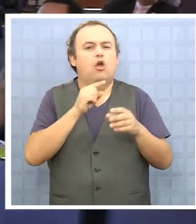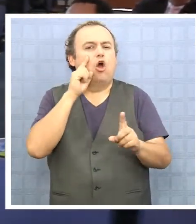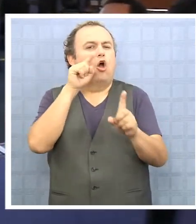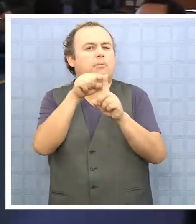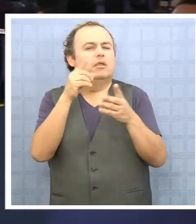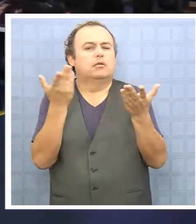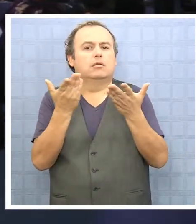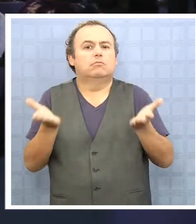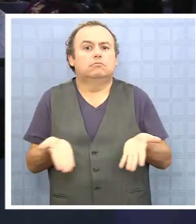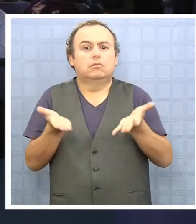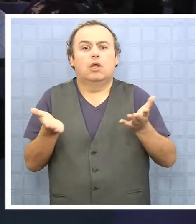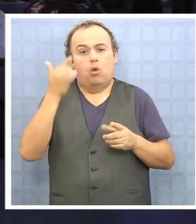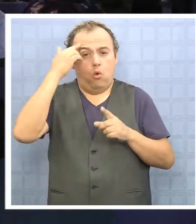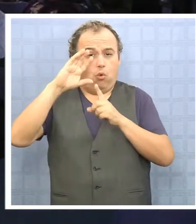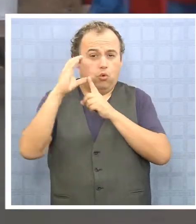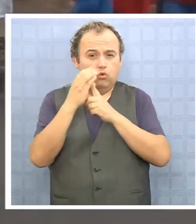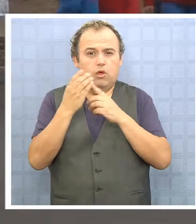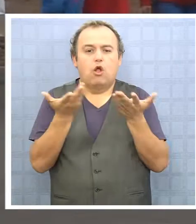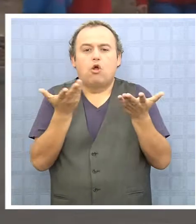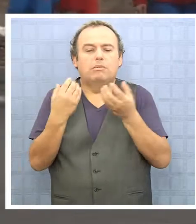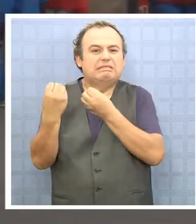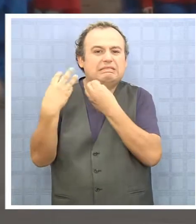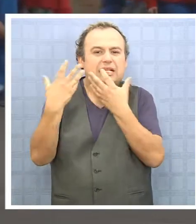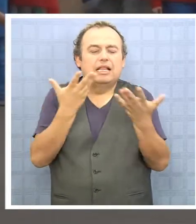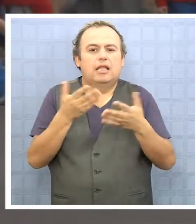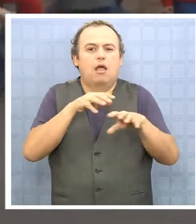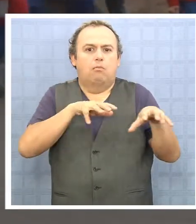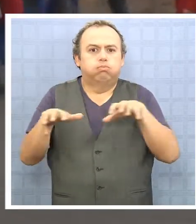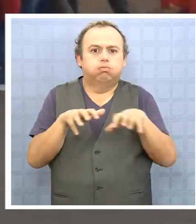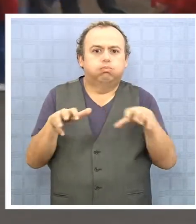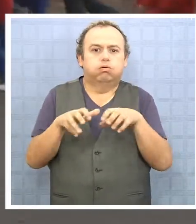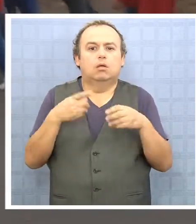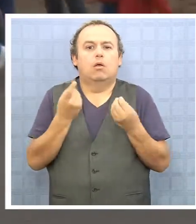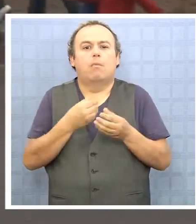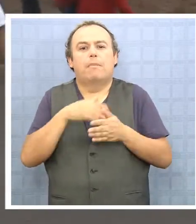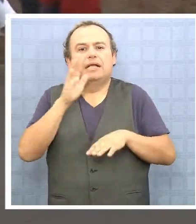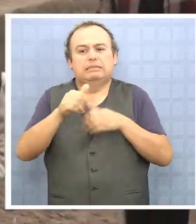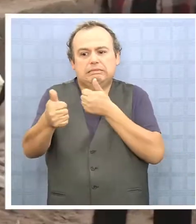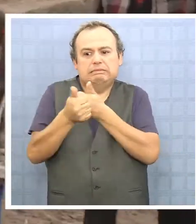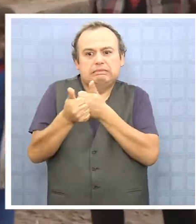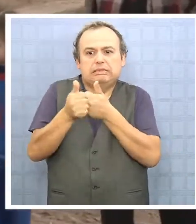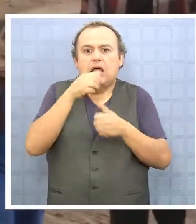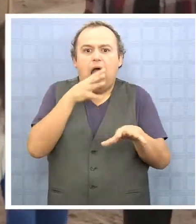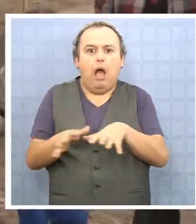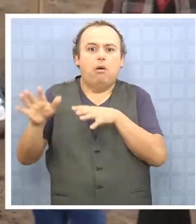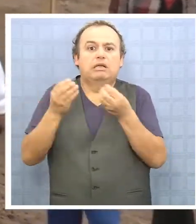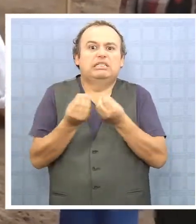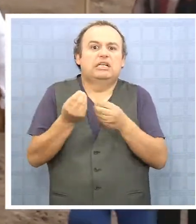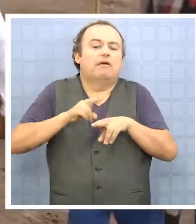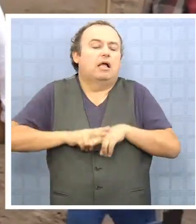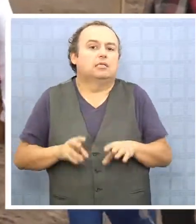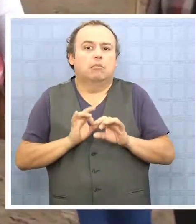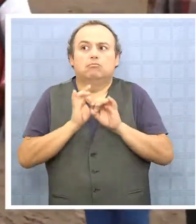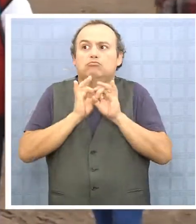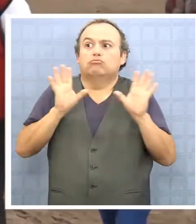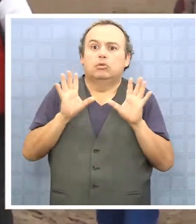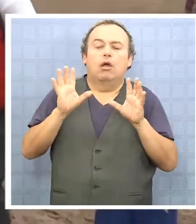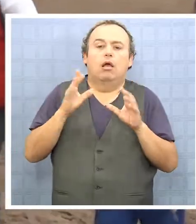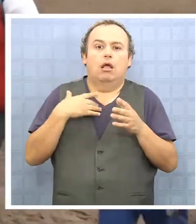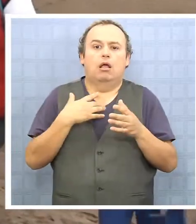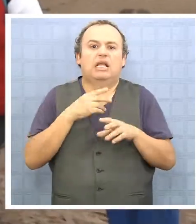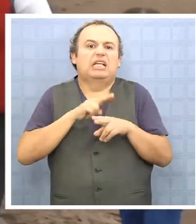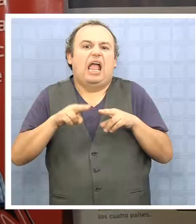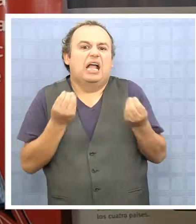es fomentar una cultura sísmica entre las comunidades más expuestas para saber cómo reaccionar frente a estos fenómenos.